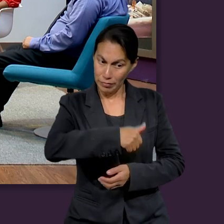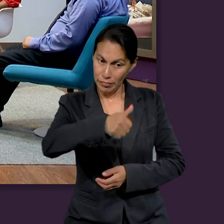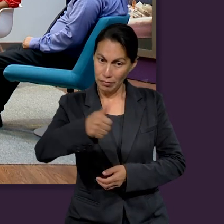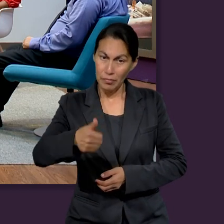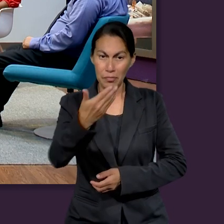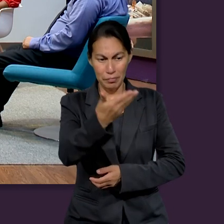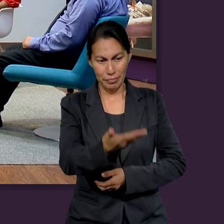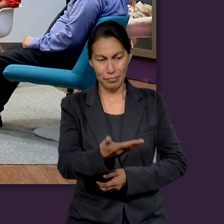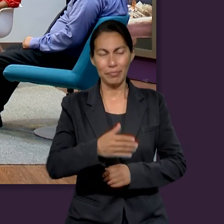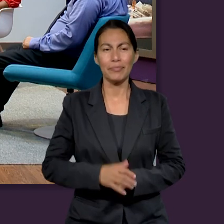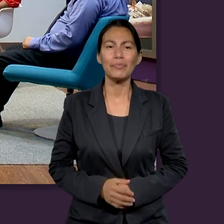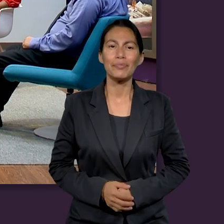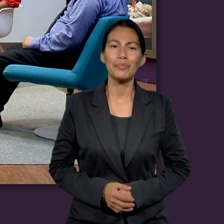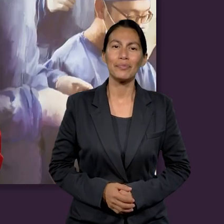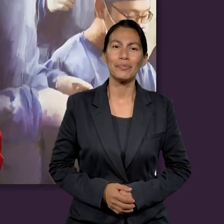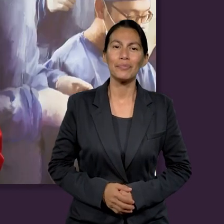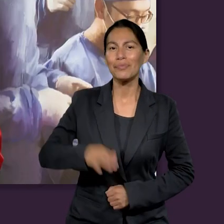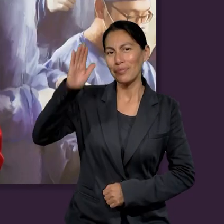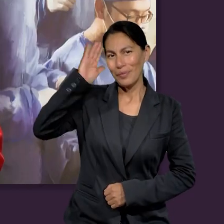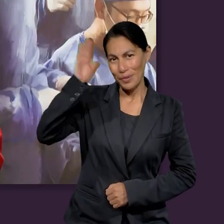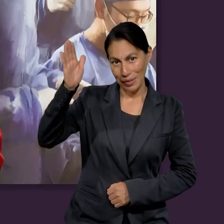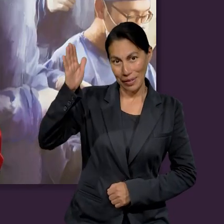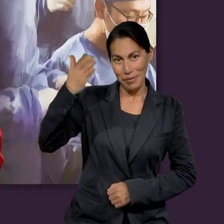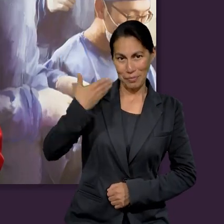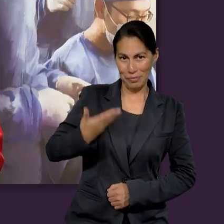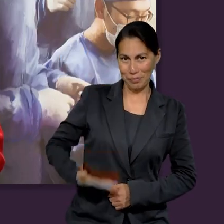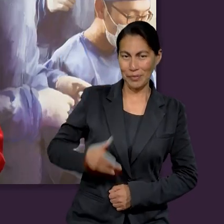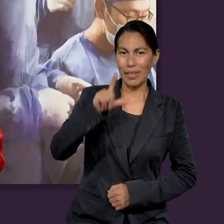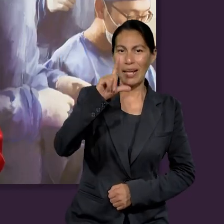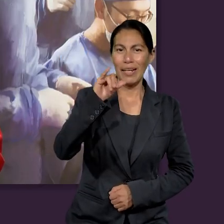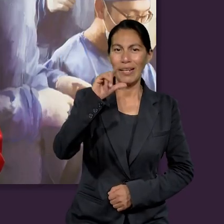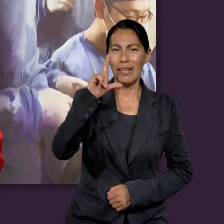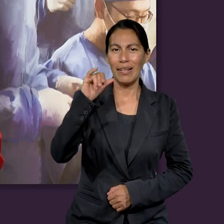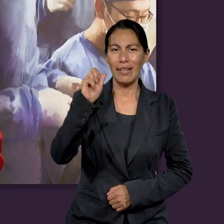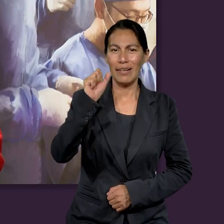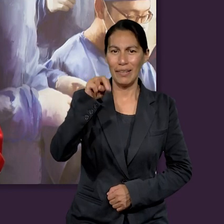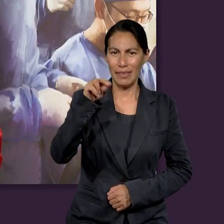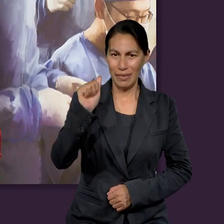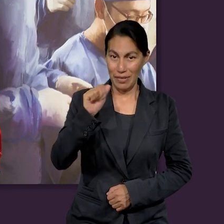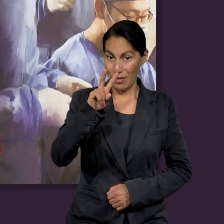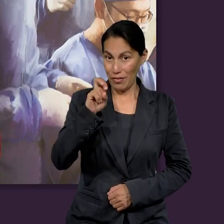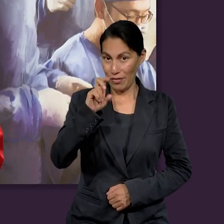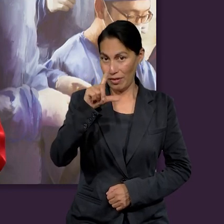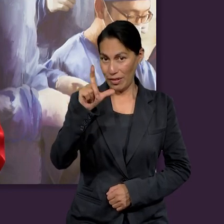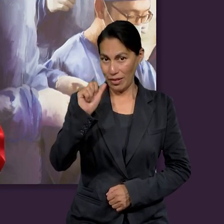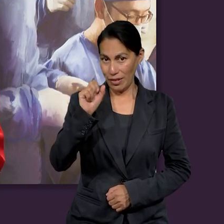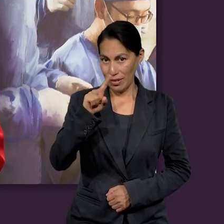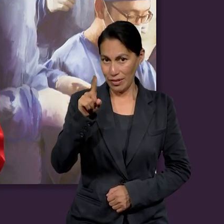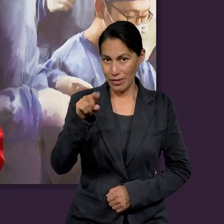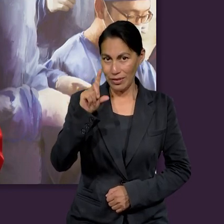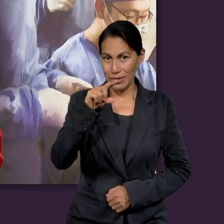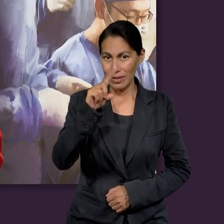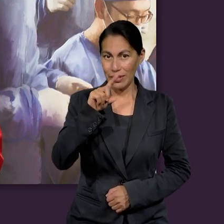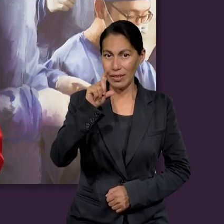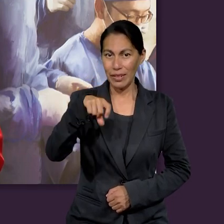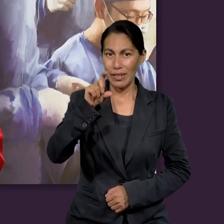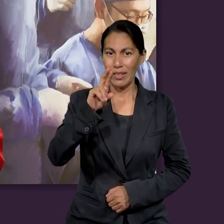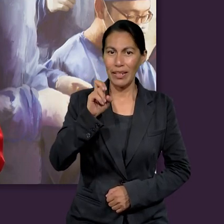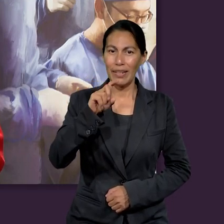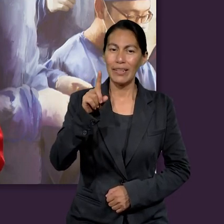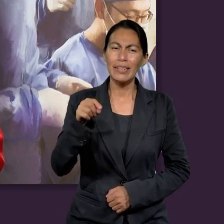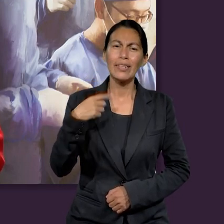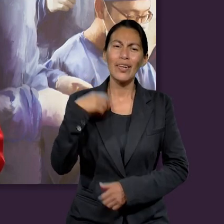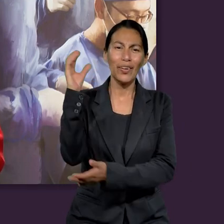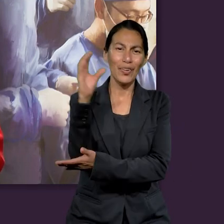ellos mismos se presenten. Hola, ¿qué tal? Mi nombre es Liliana Velázquez, soy colombiana. En este